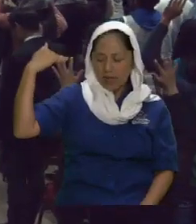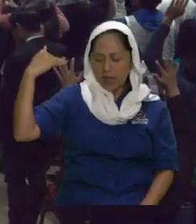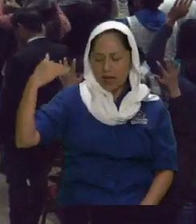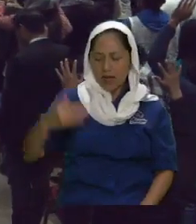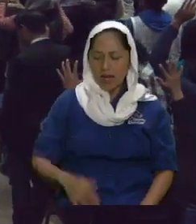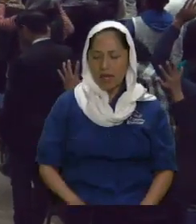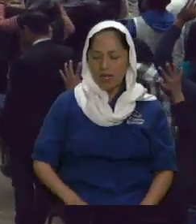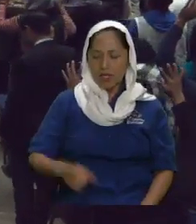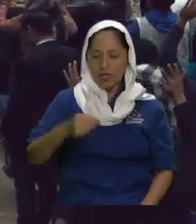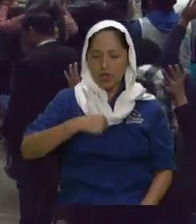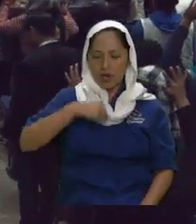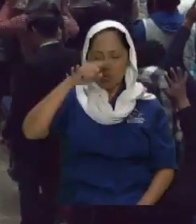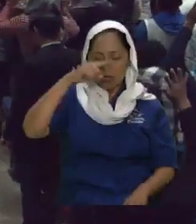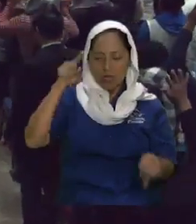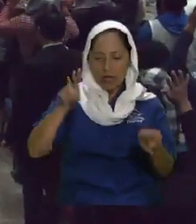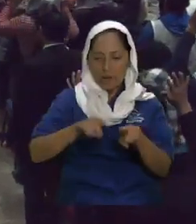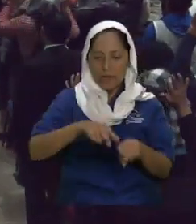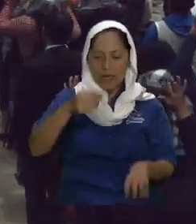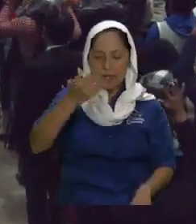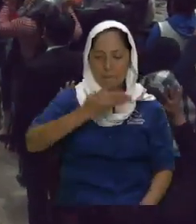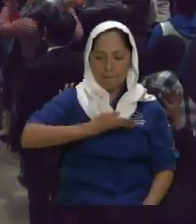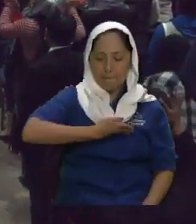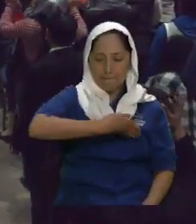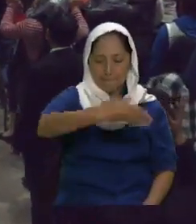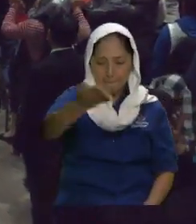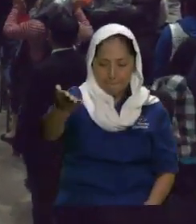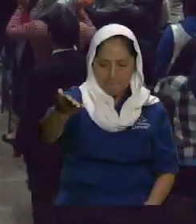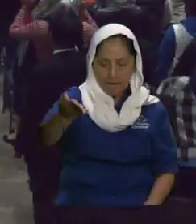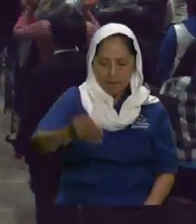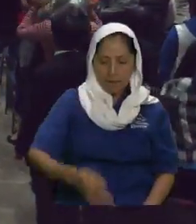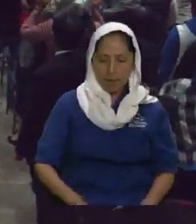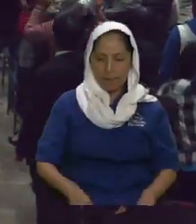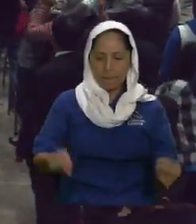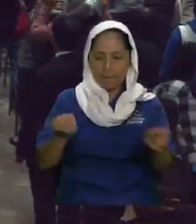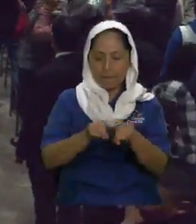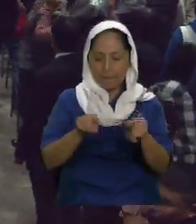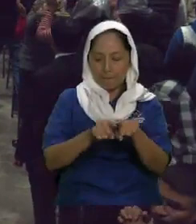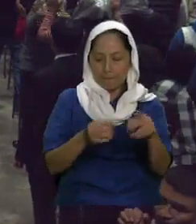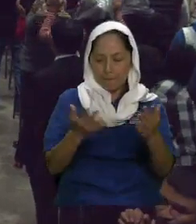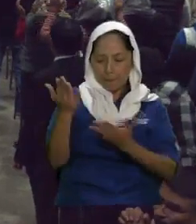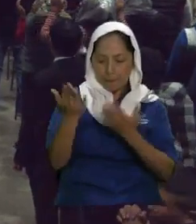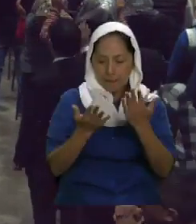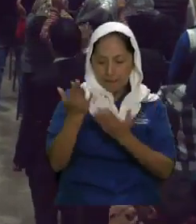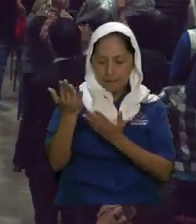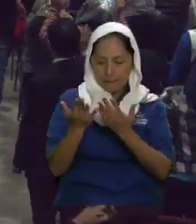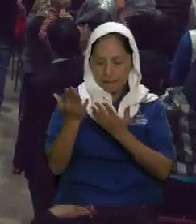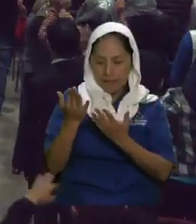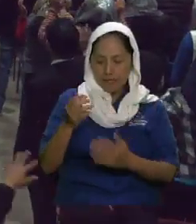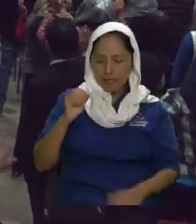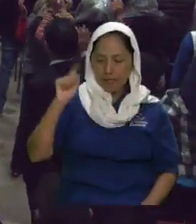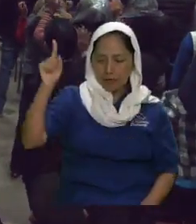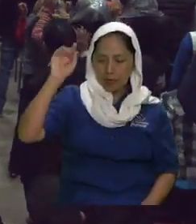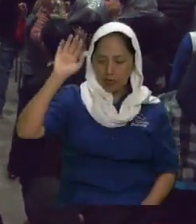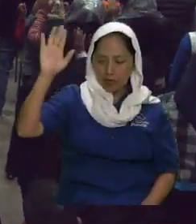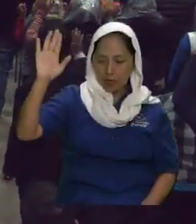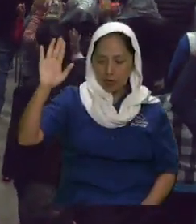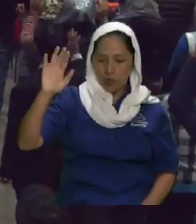envío también hoy como siervos tuyos a esta familia hasta palenque